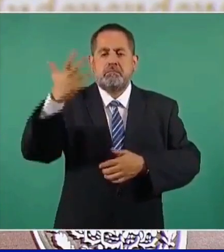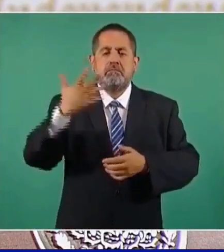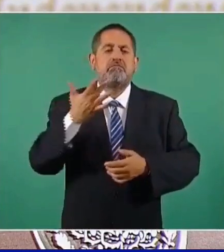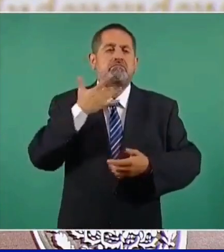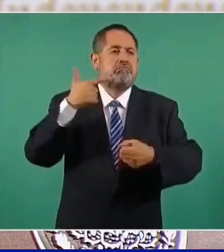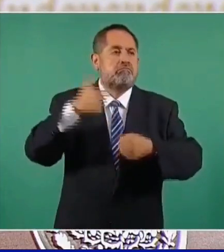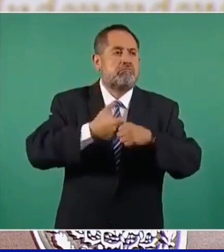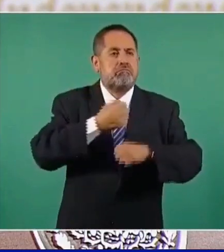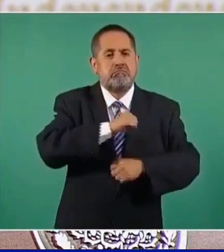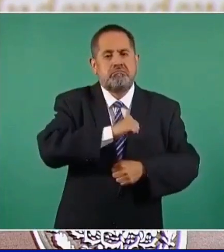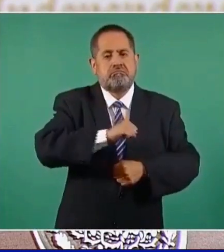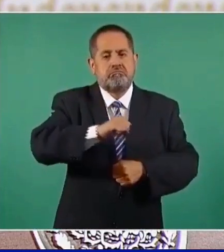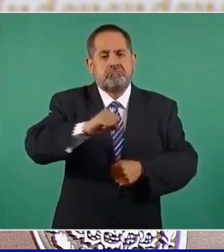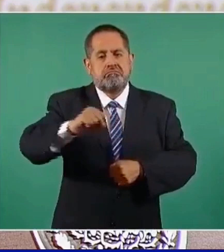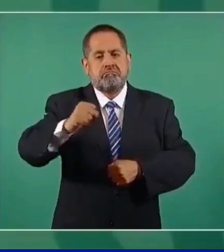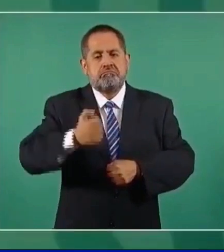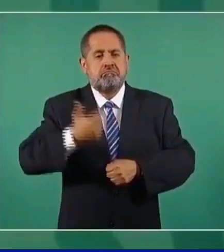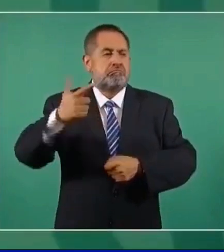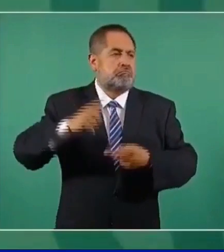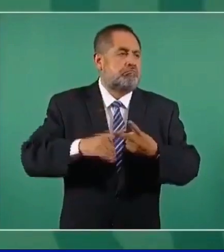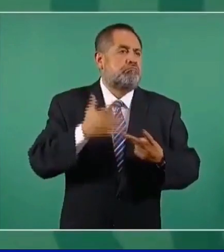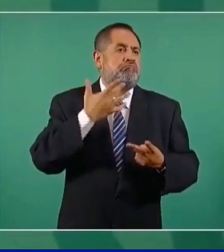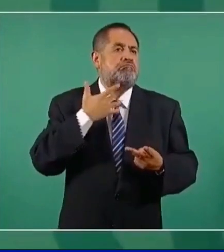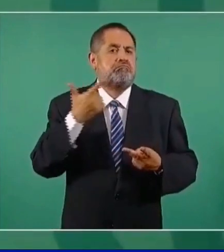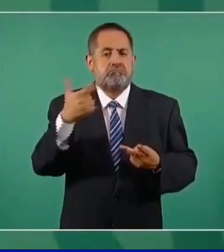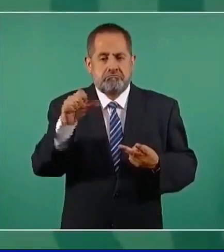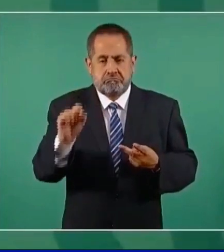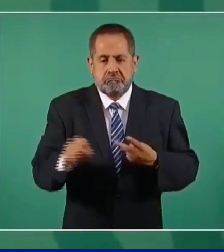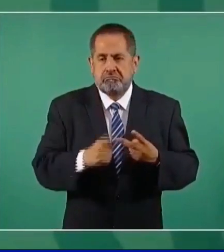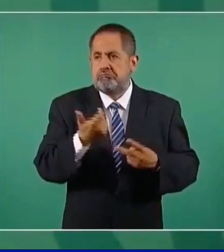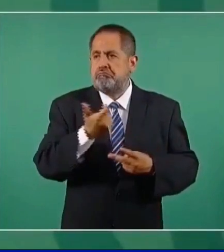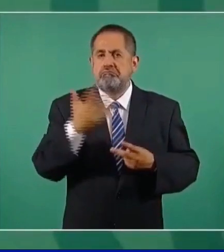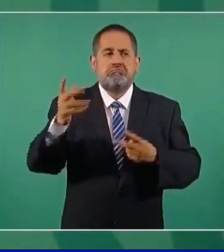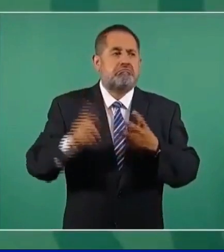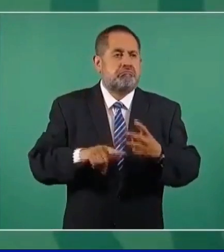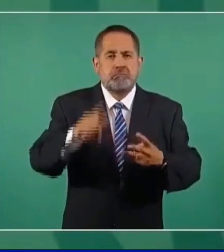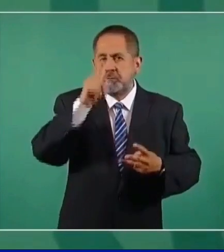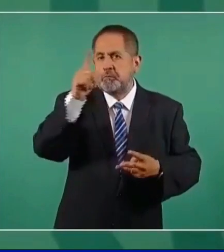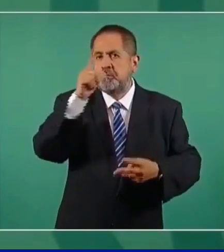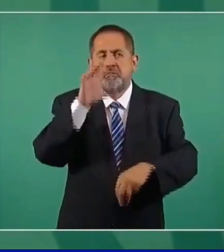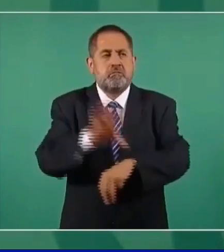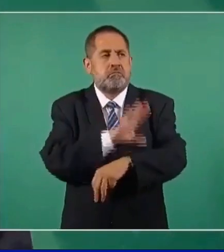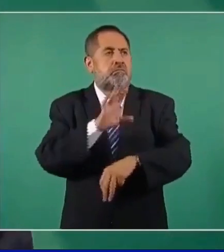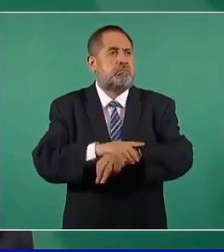gasolinas, del gas, de la luz.